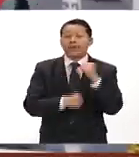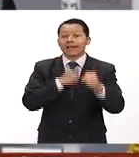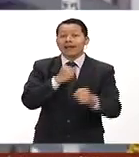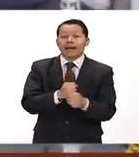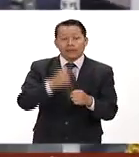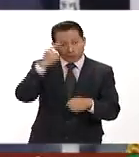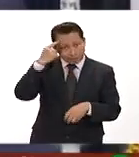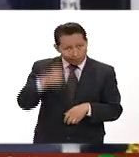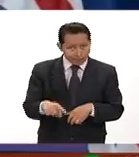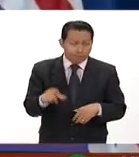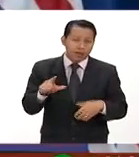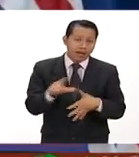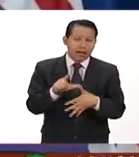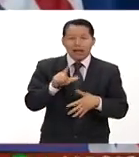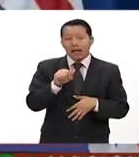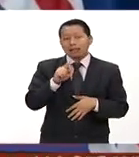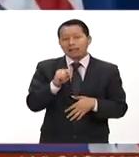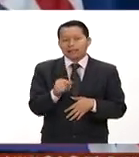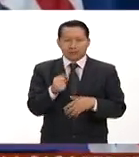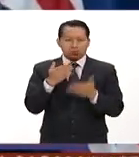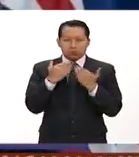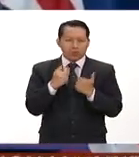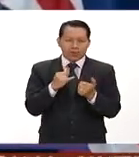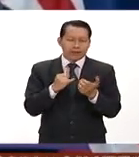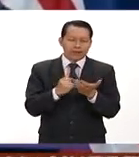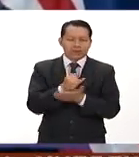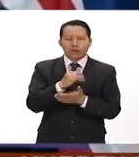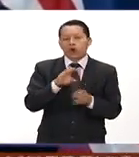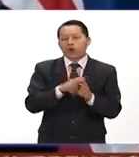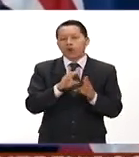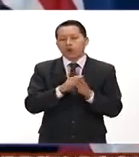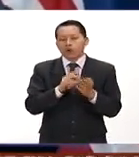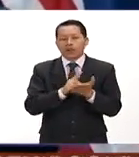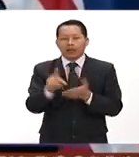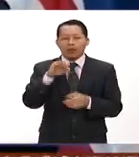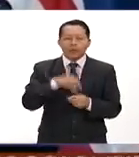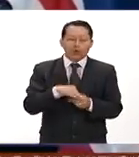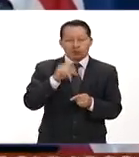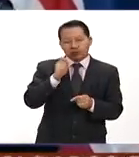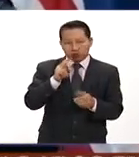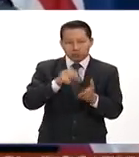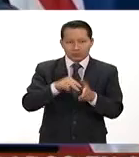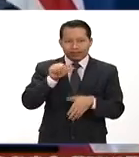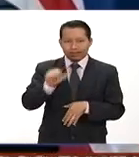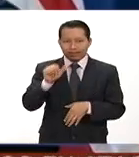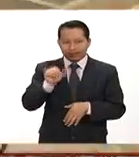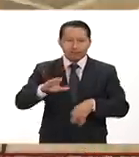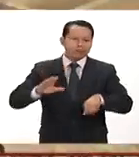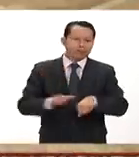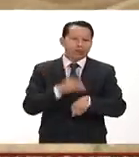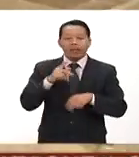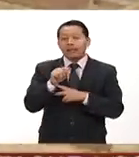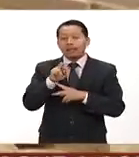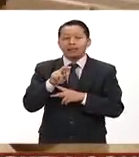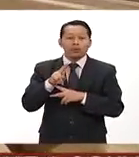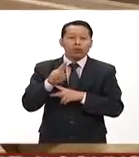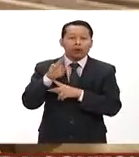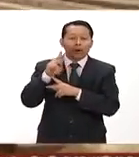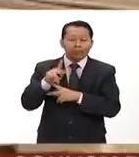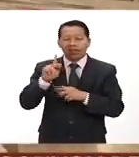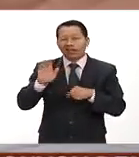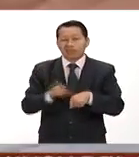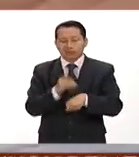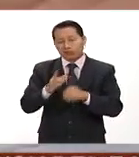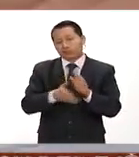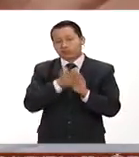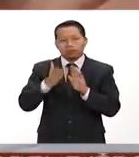los latinos en Estados Unidos ejerzan su derecho al voto es precisamente 2016 esto debido a que Donald Trump construiría